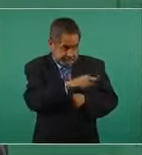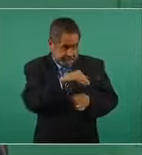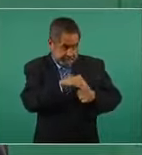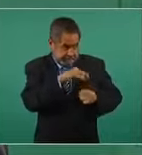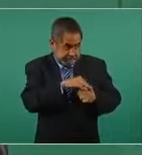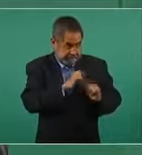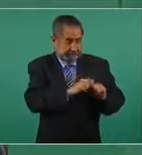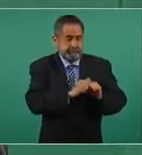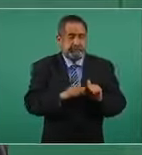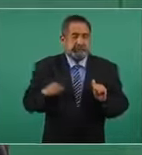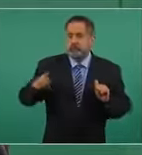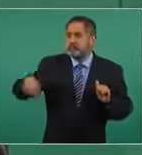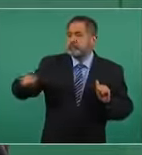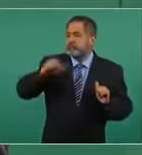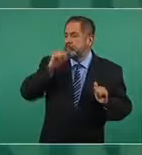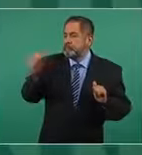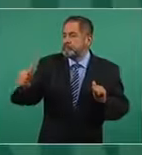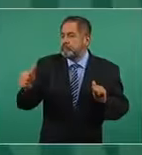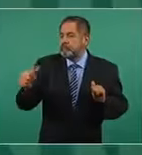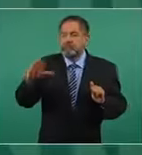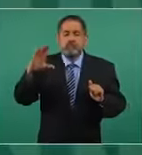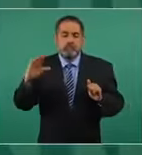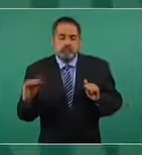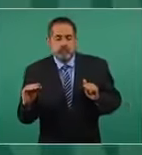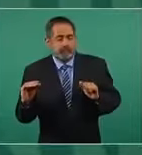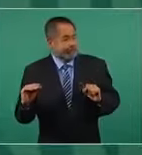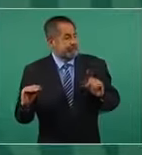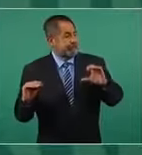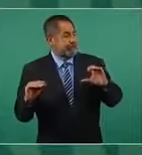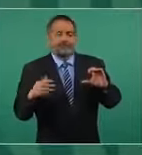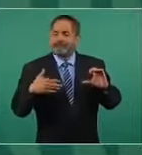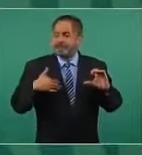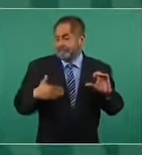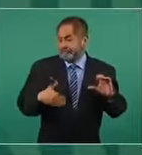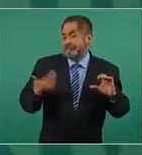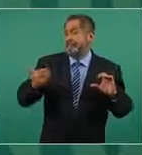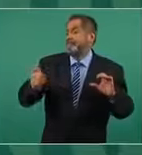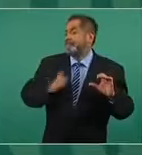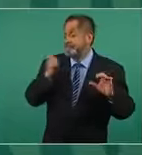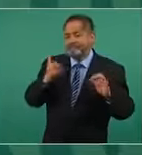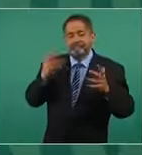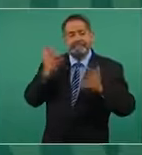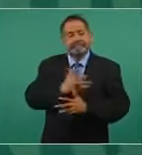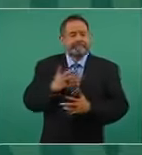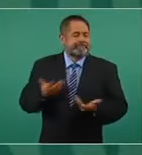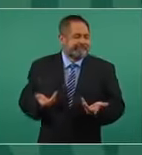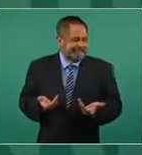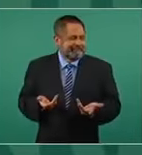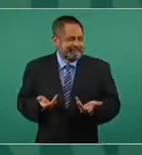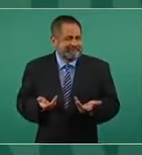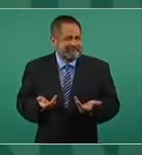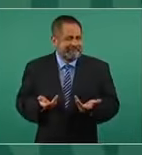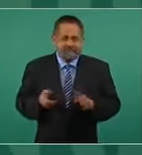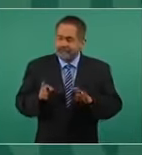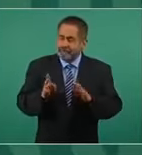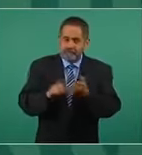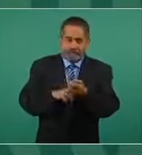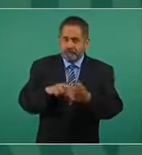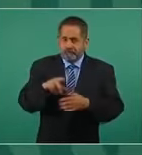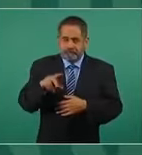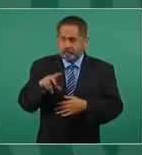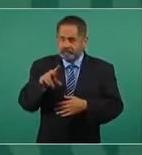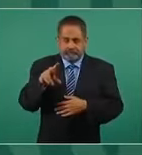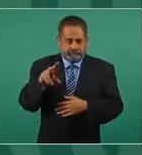que vayan nada más los que ya aceptaron